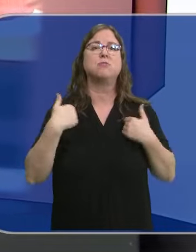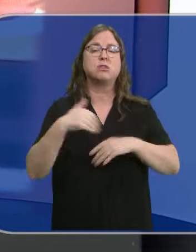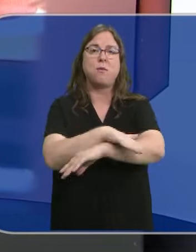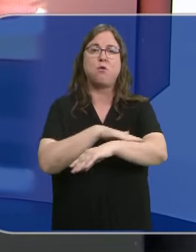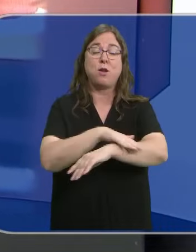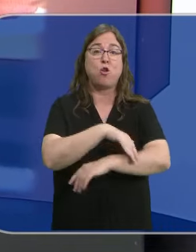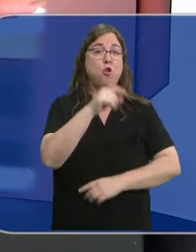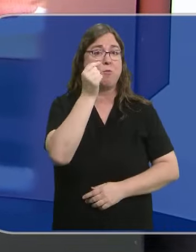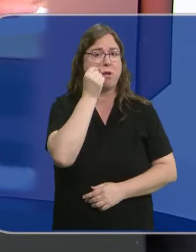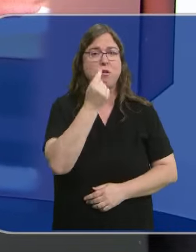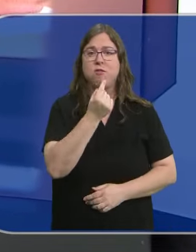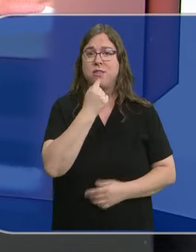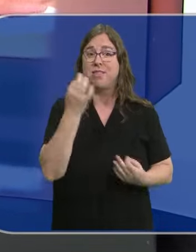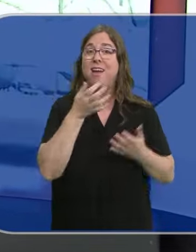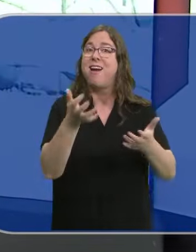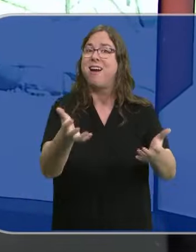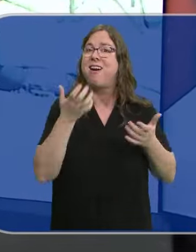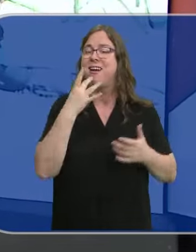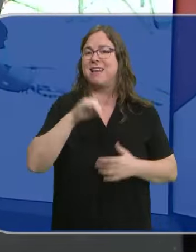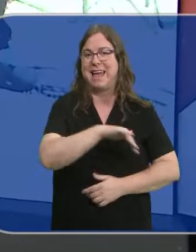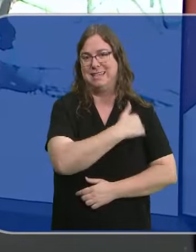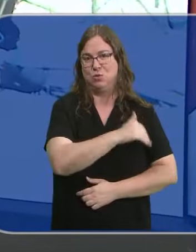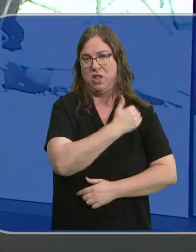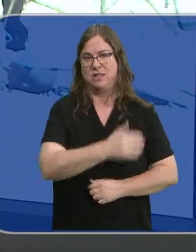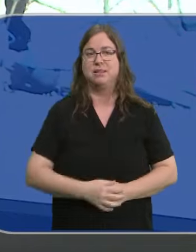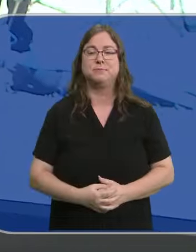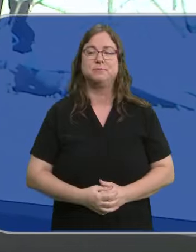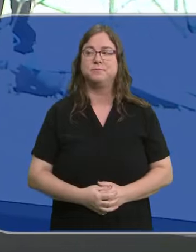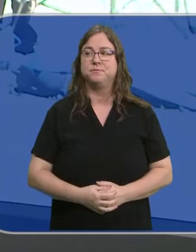Alfonso Fernández Mañueco, ha dicho que los que ganan son los estudiantes. Paco.